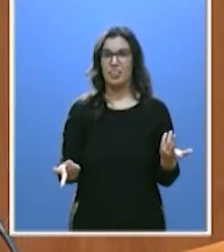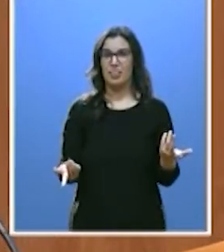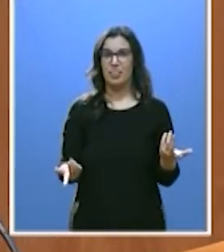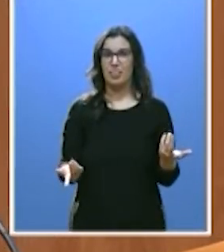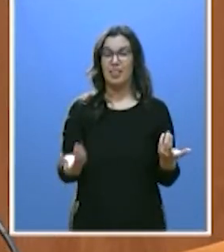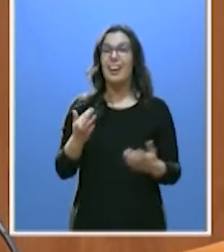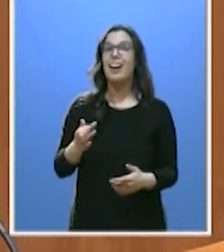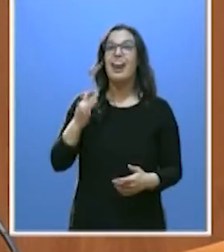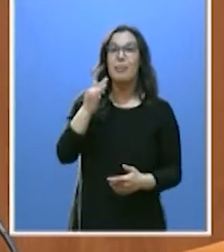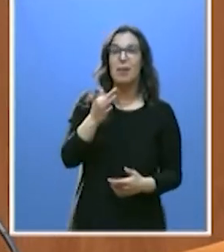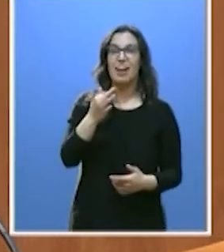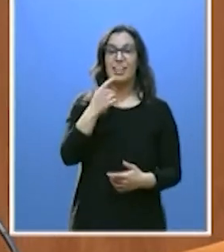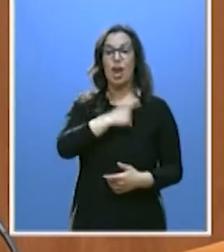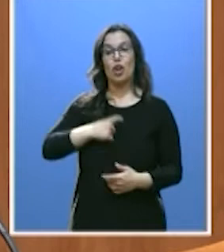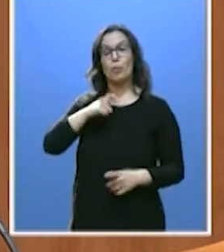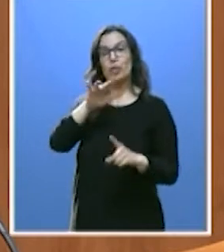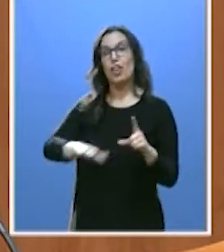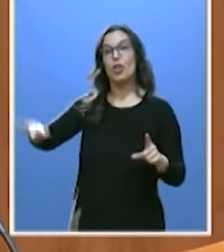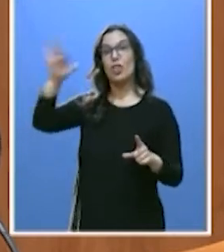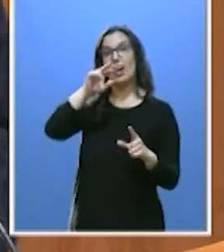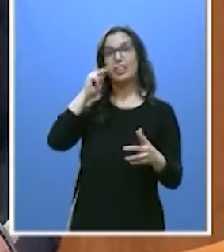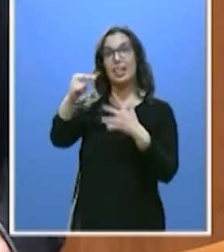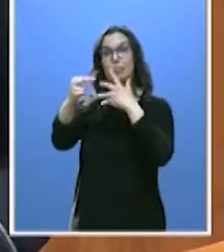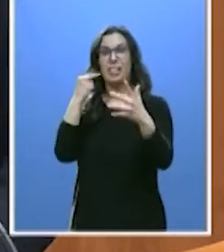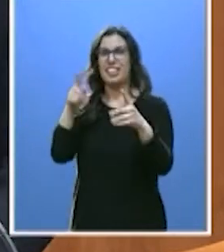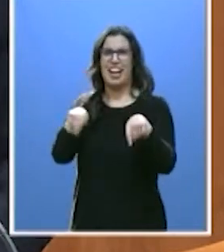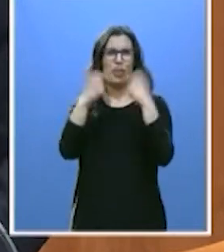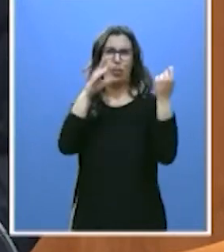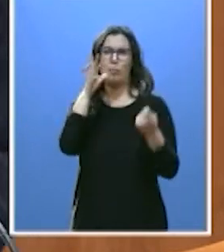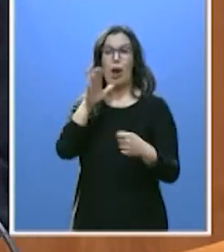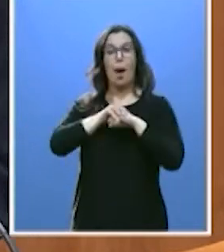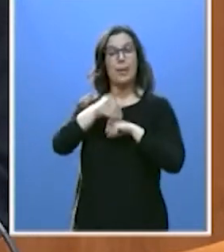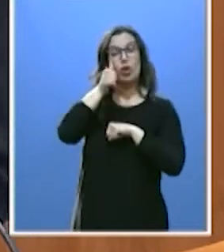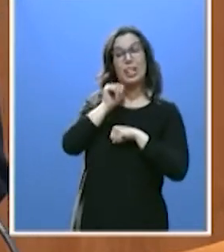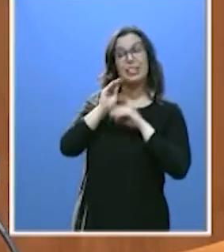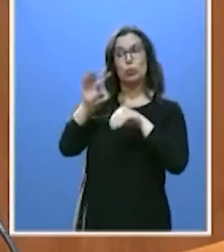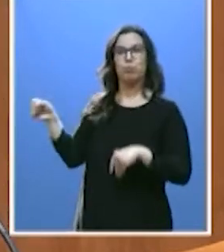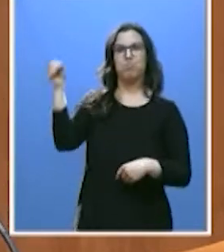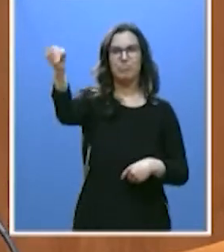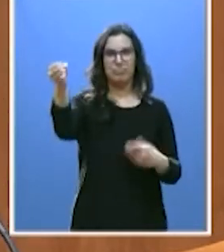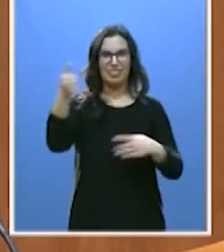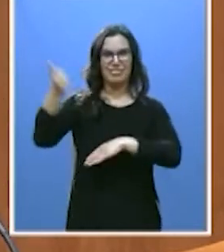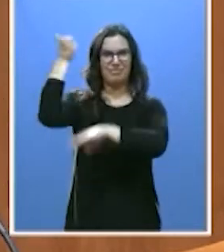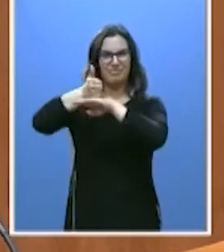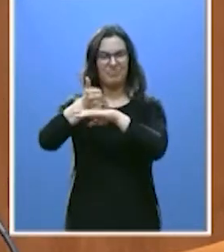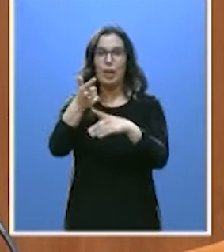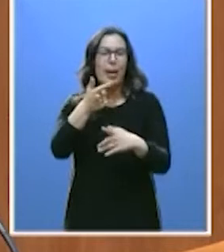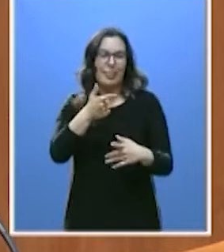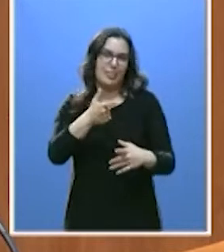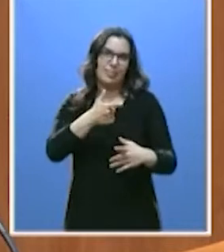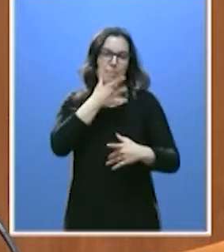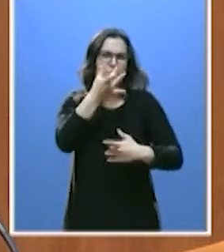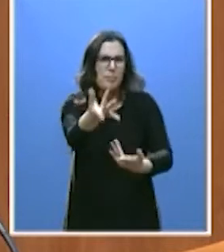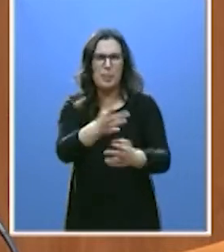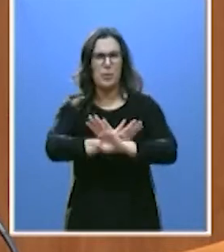ustedes se han cargado al Comisionado Nacional de Transparencia colocando a un amigo del señor Sánchez. Mire, es absolutamente obsceno lo que han